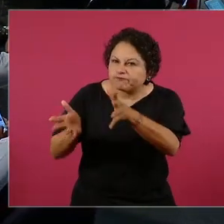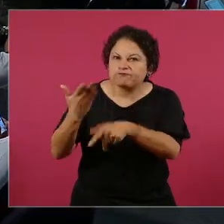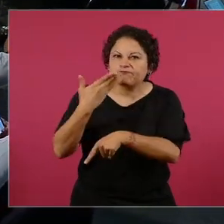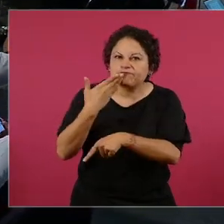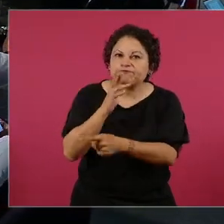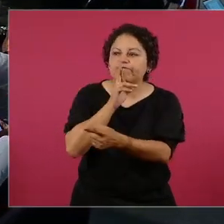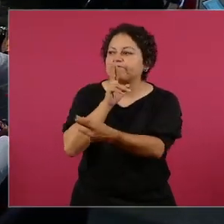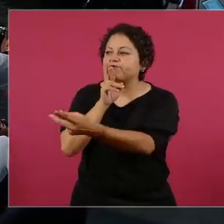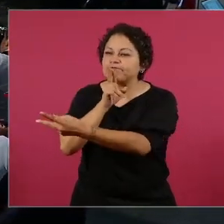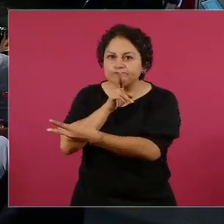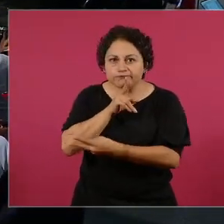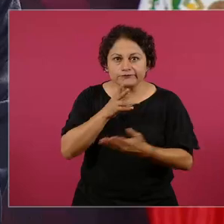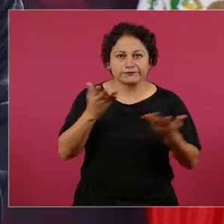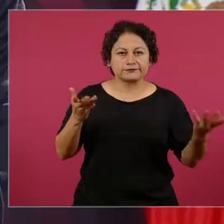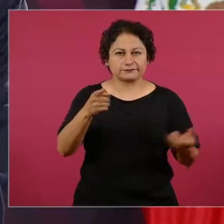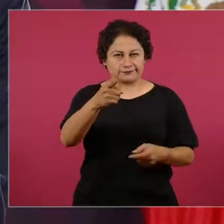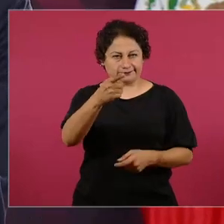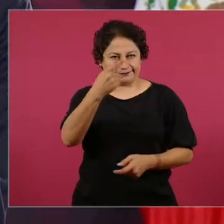Uxmal,